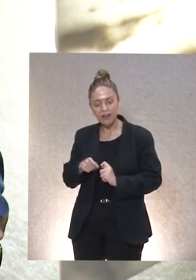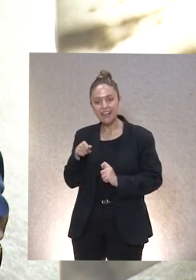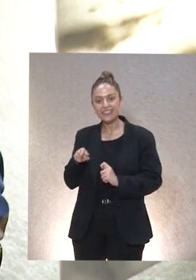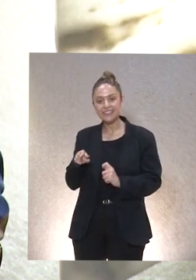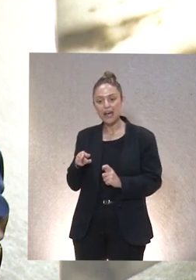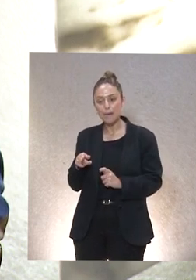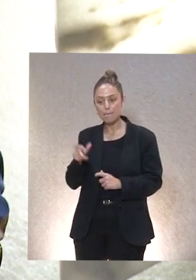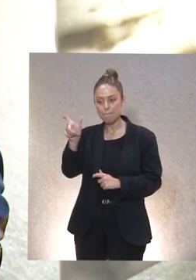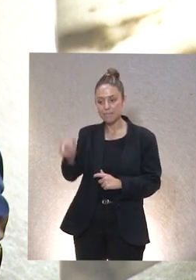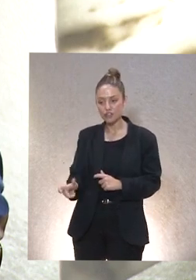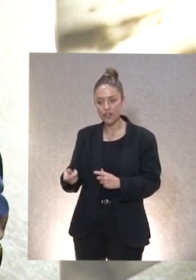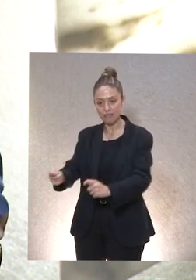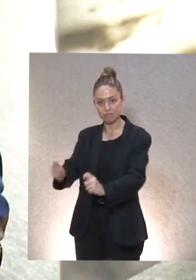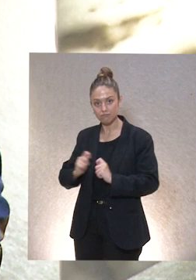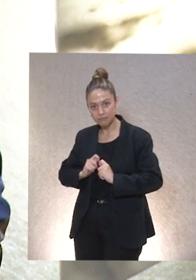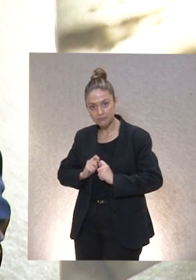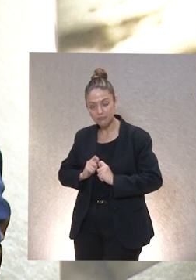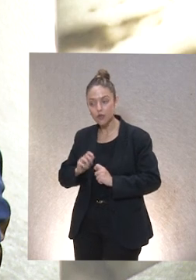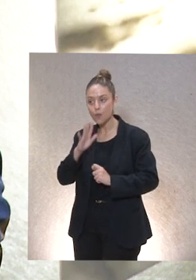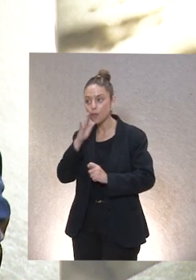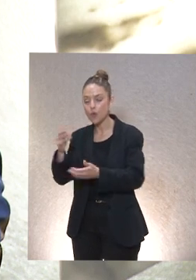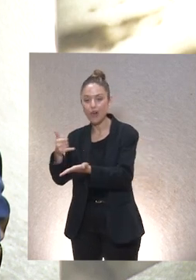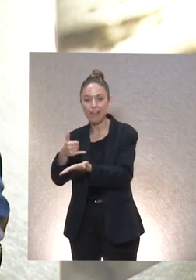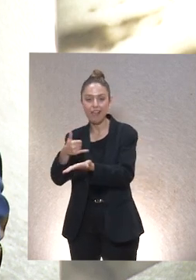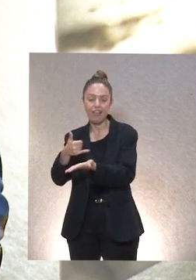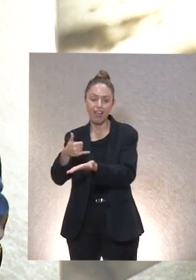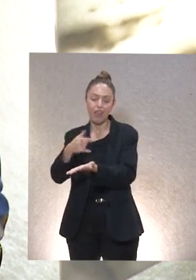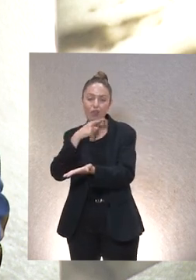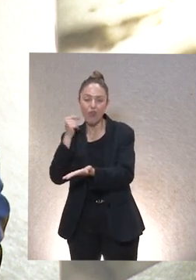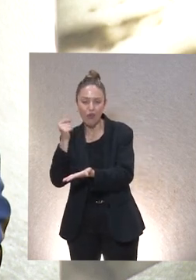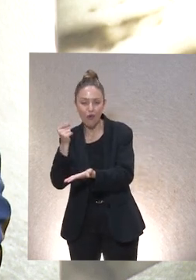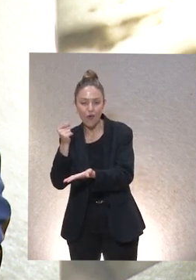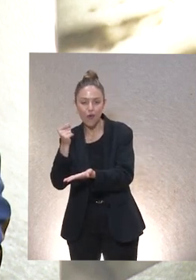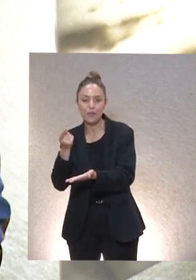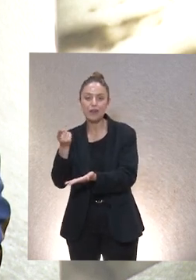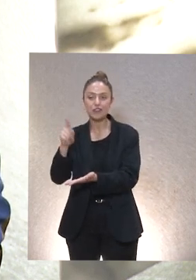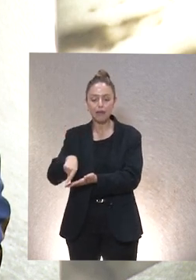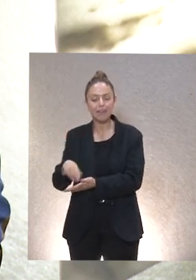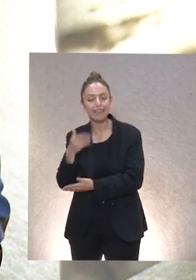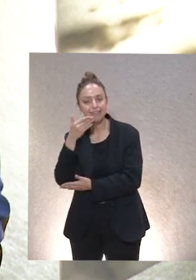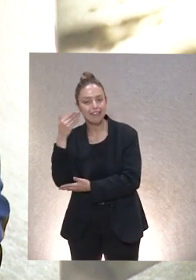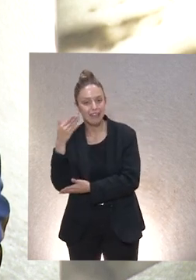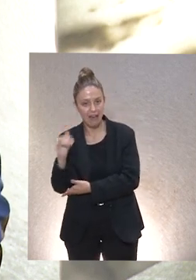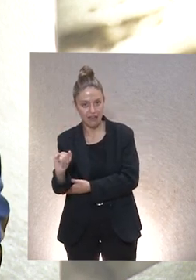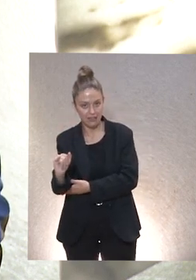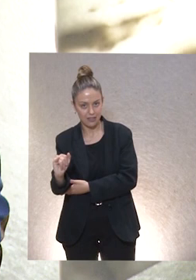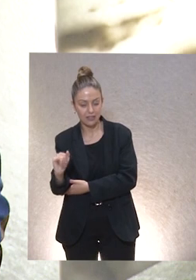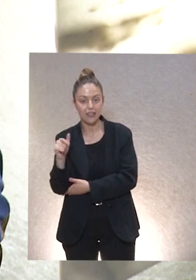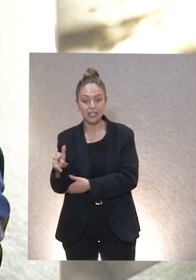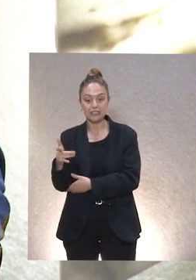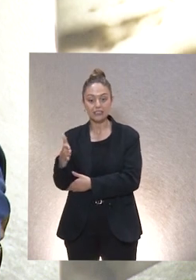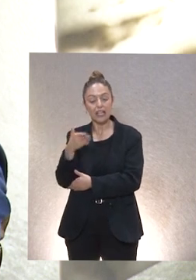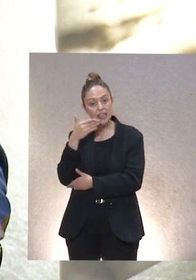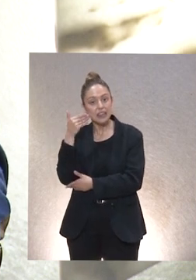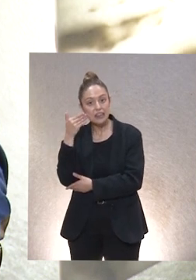persona me interpela desde su herida pero me interpela como sujeto de dignidad entonces es el sujeto de dignidad